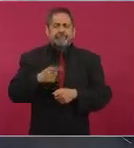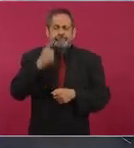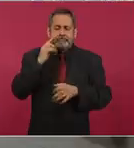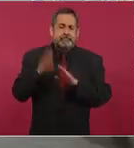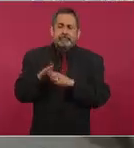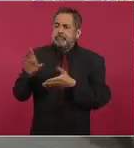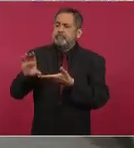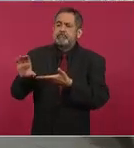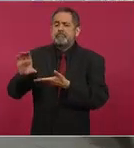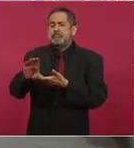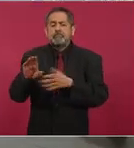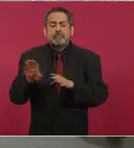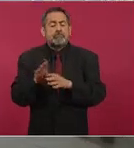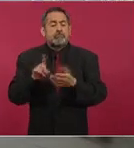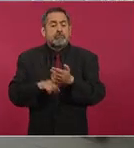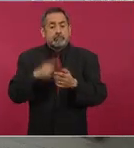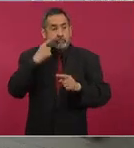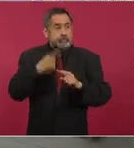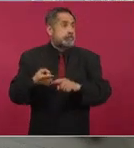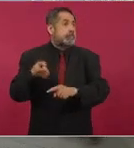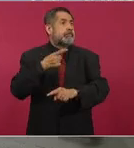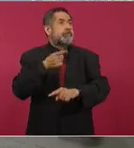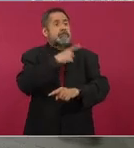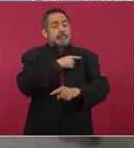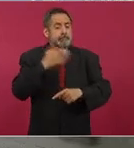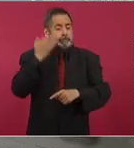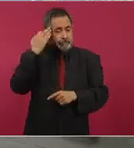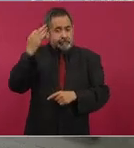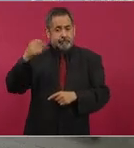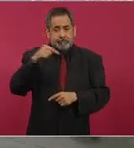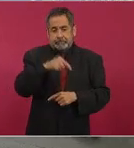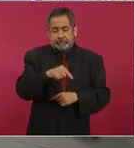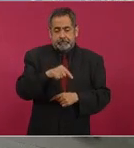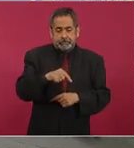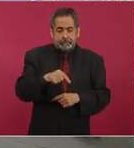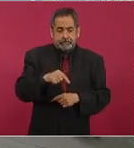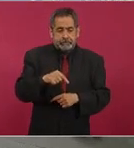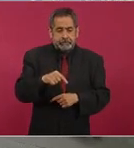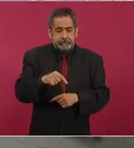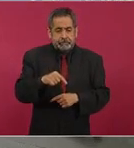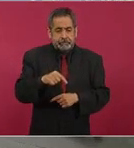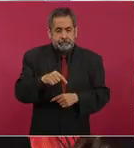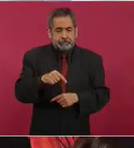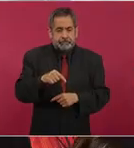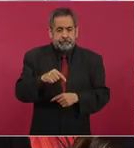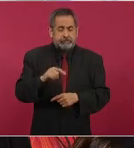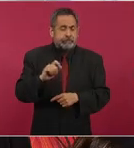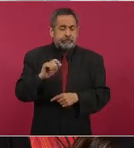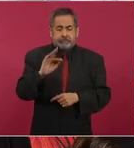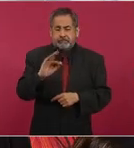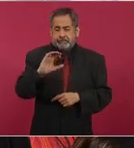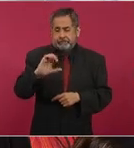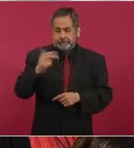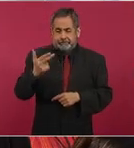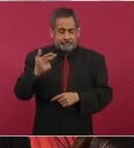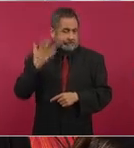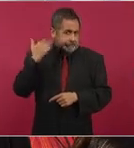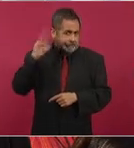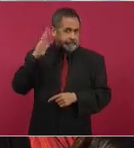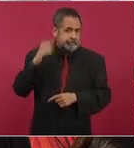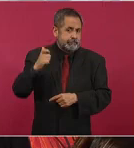y vimos que en el sexenio de Felipe Calderón Hinojosa,